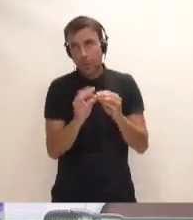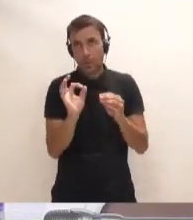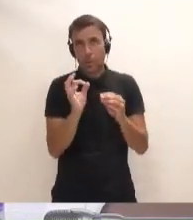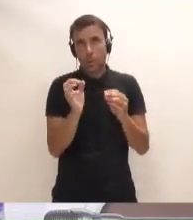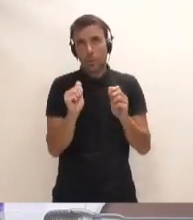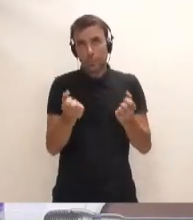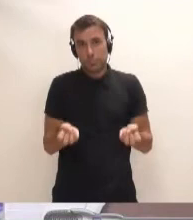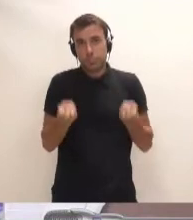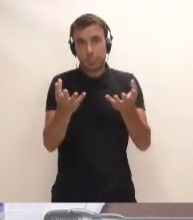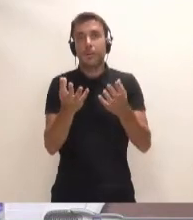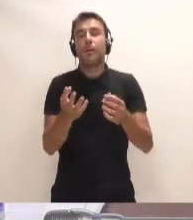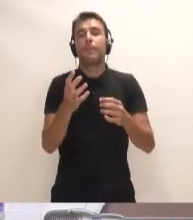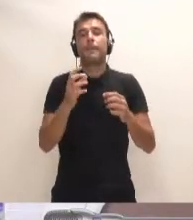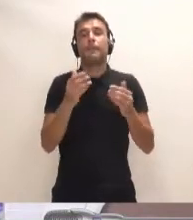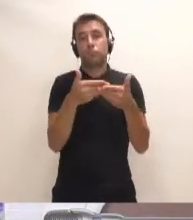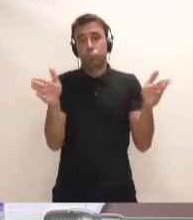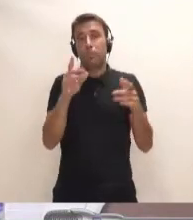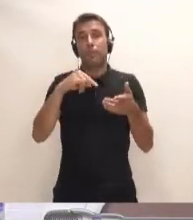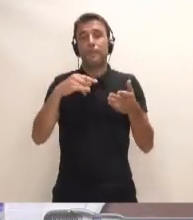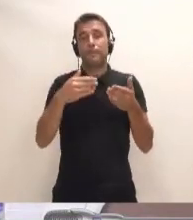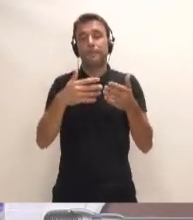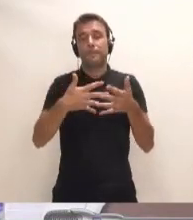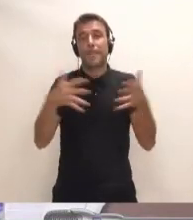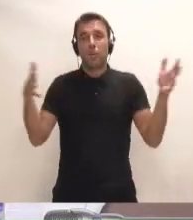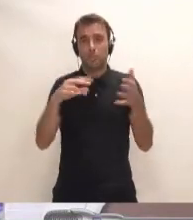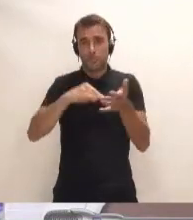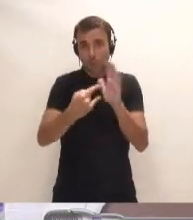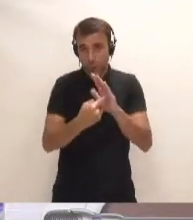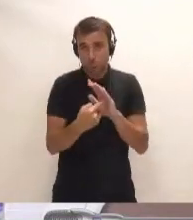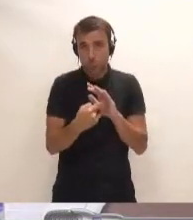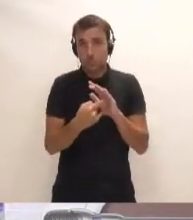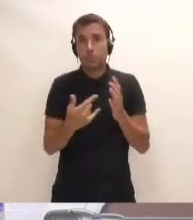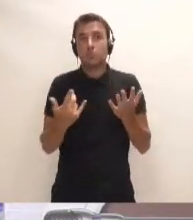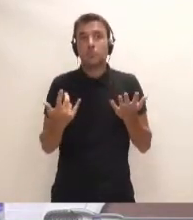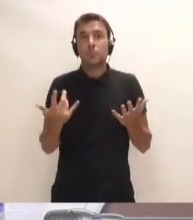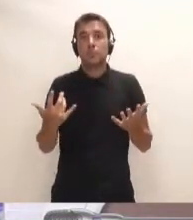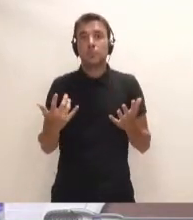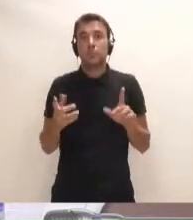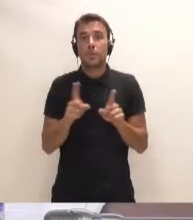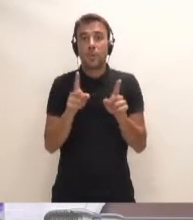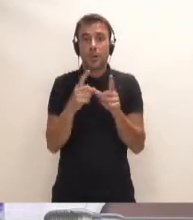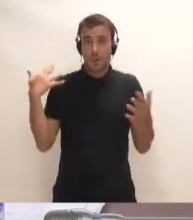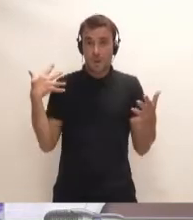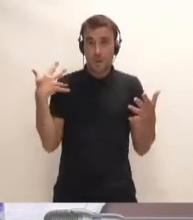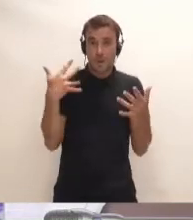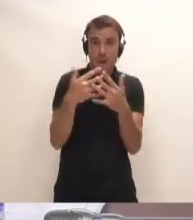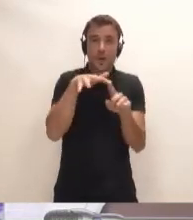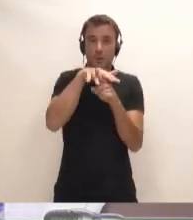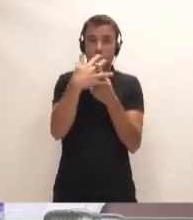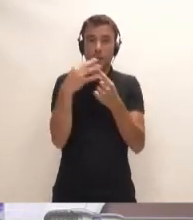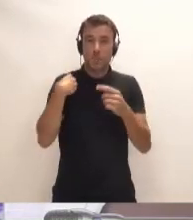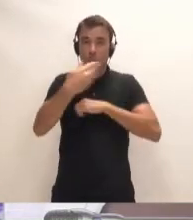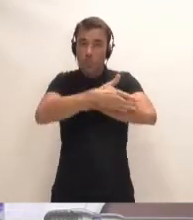macroproyecto, realmente toda la situación que se ha venido produciendo con el muelle de